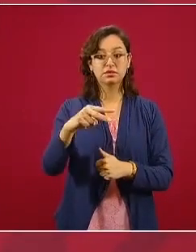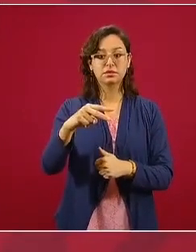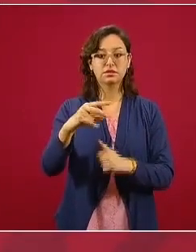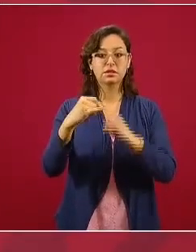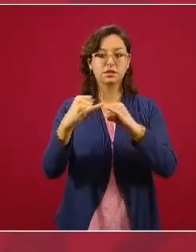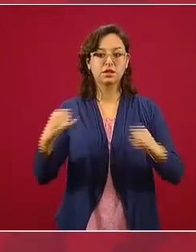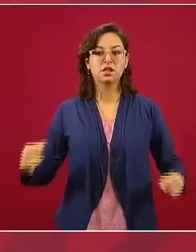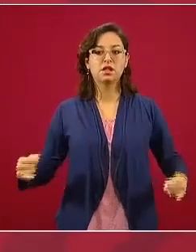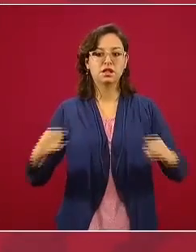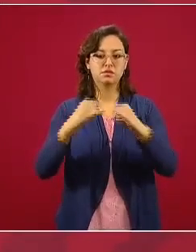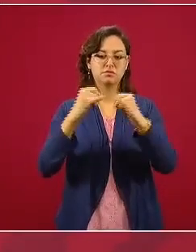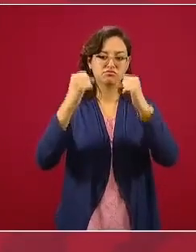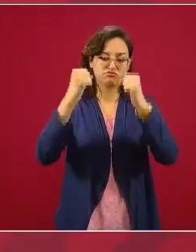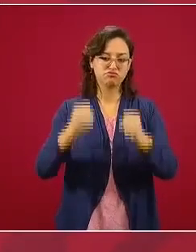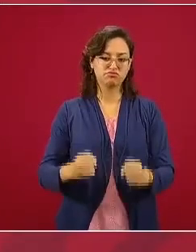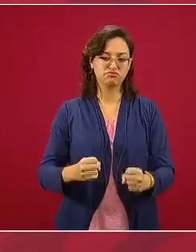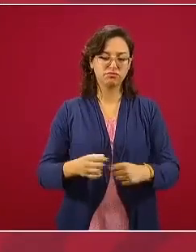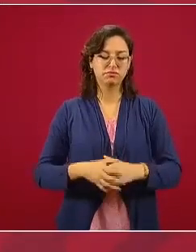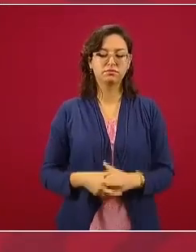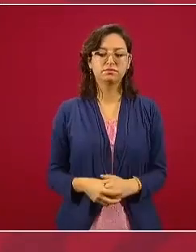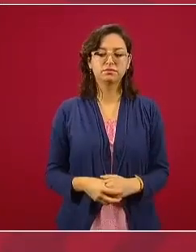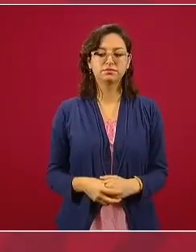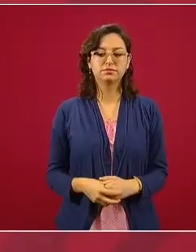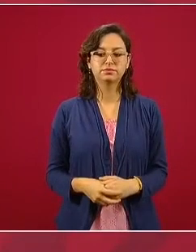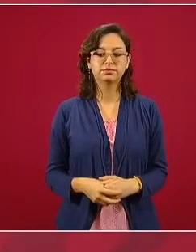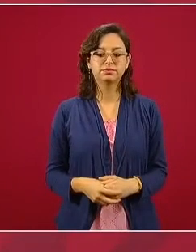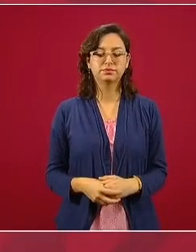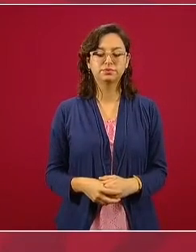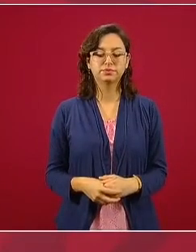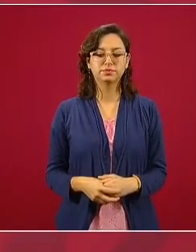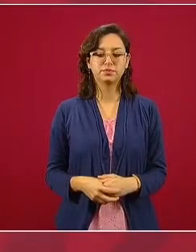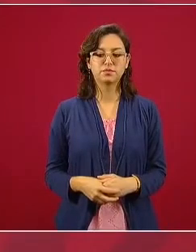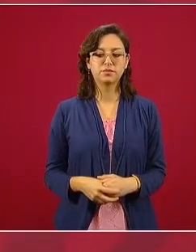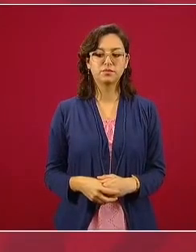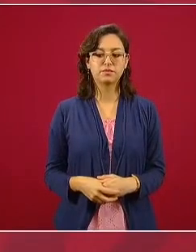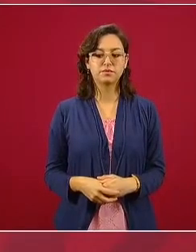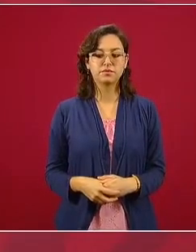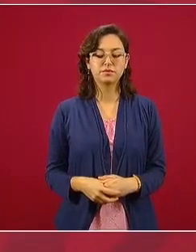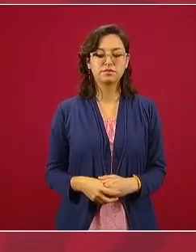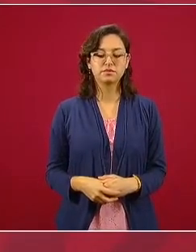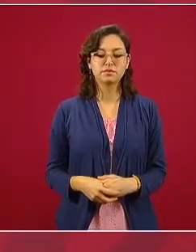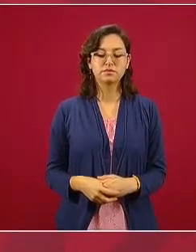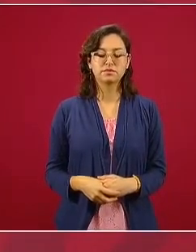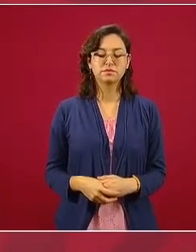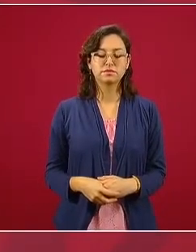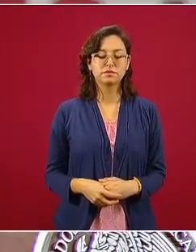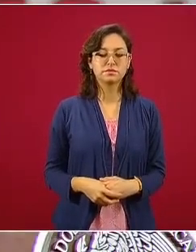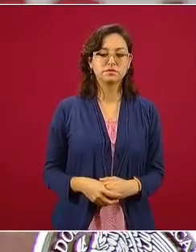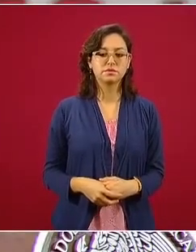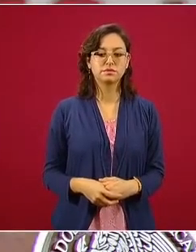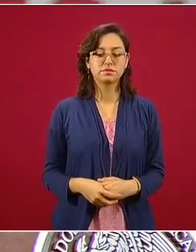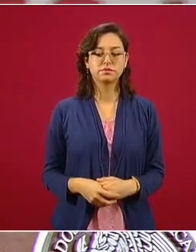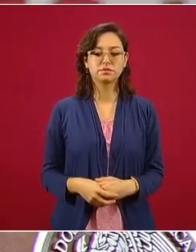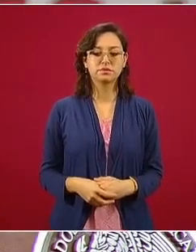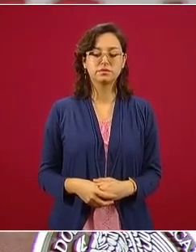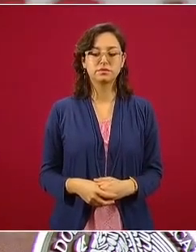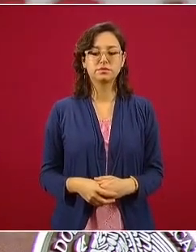Instituciones de Seguro. Está con